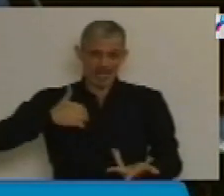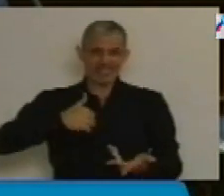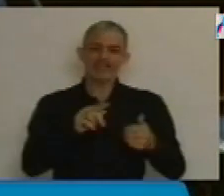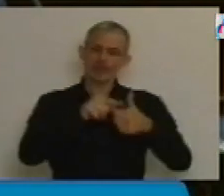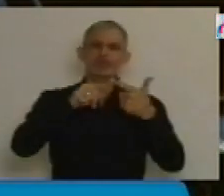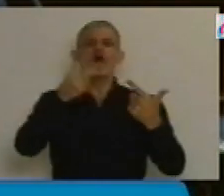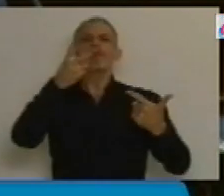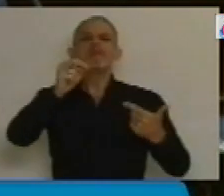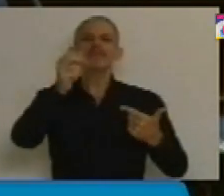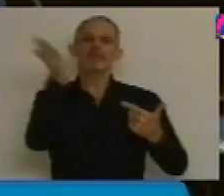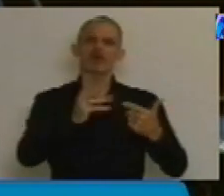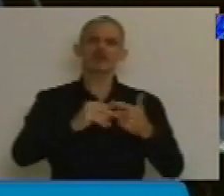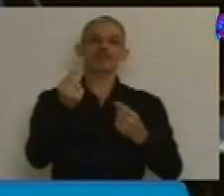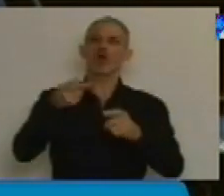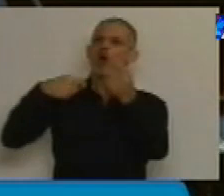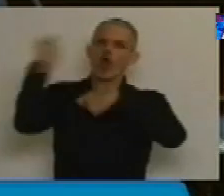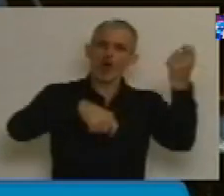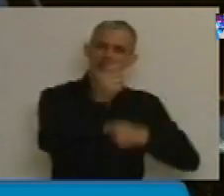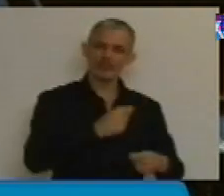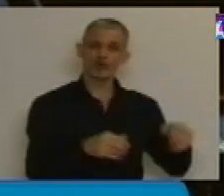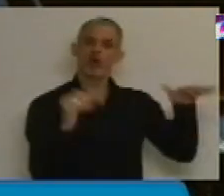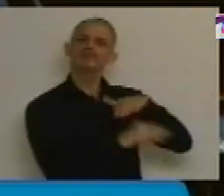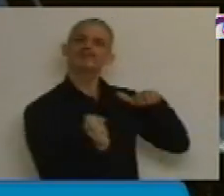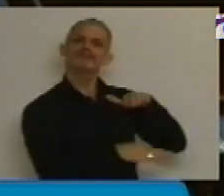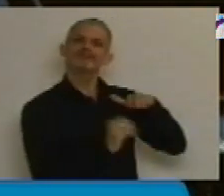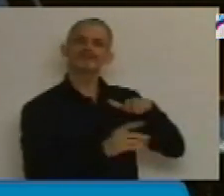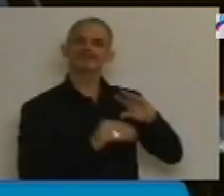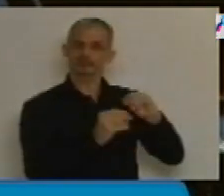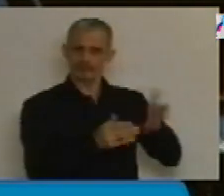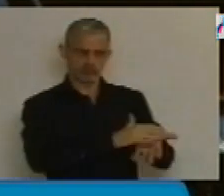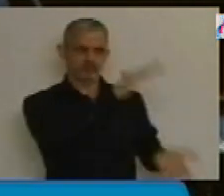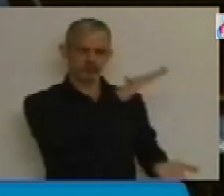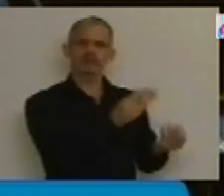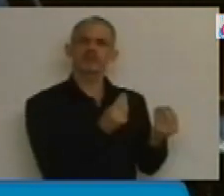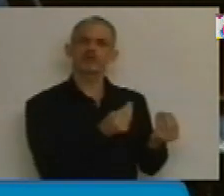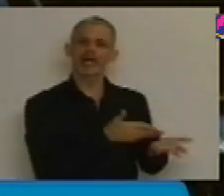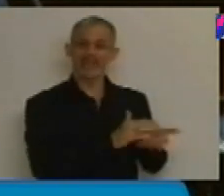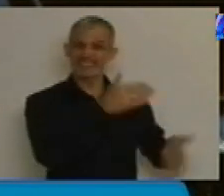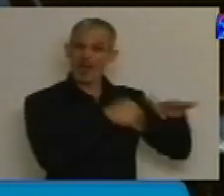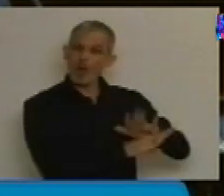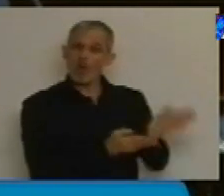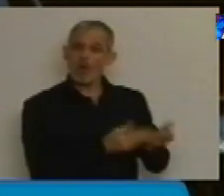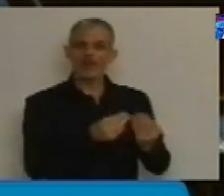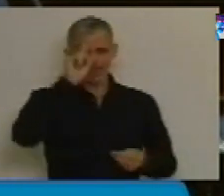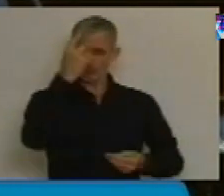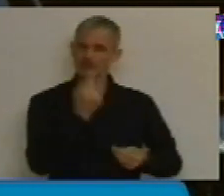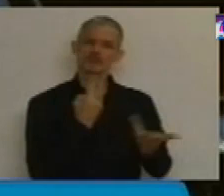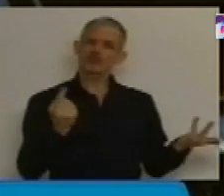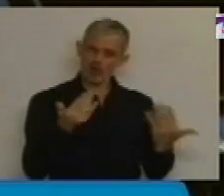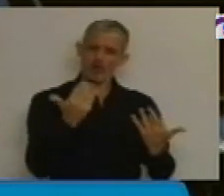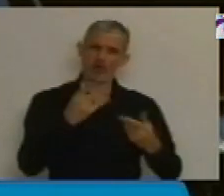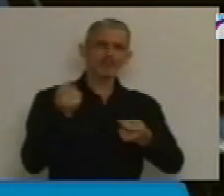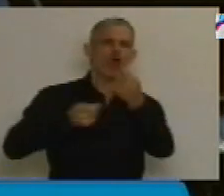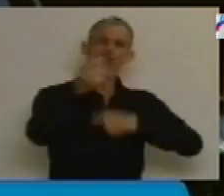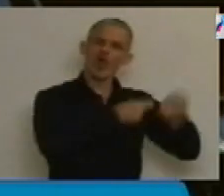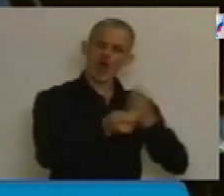20% de comercio, un volumen total de reservas que consolidan claramente también la idea de mayor interdependencia de carácter comercial